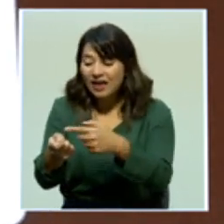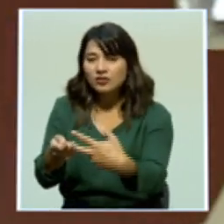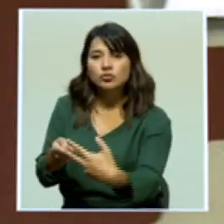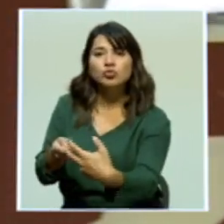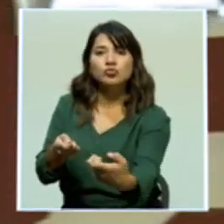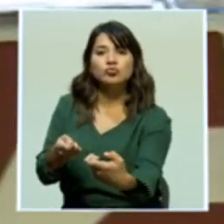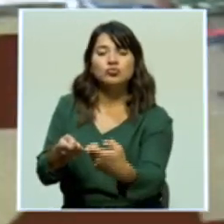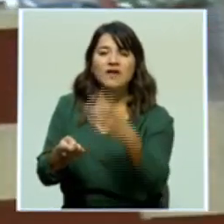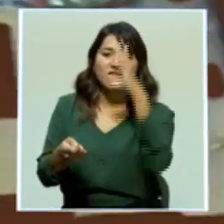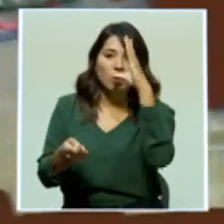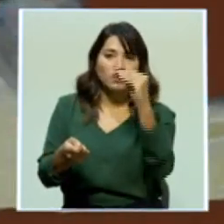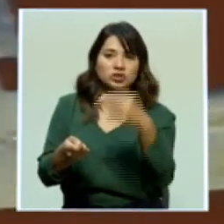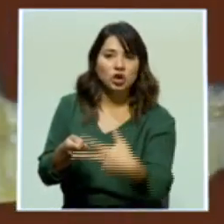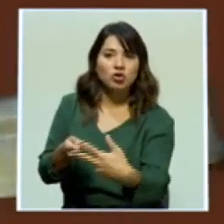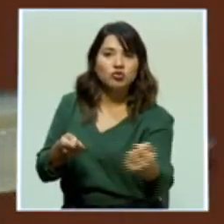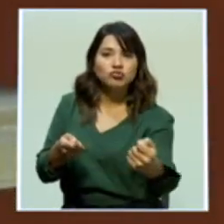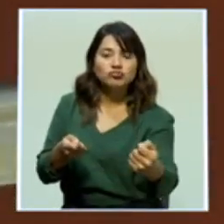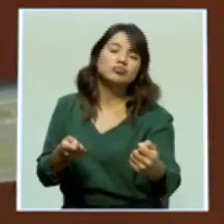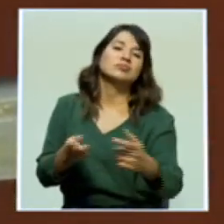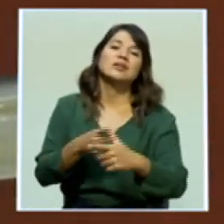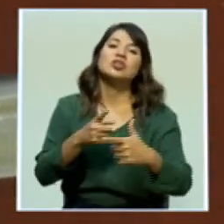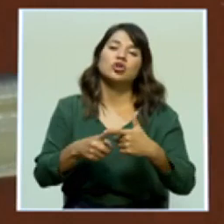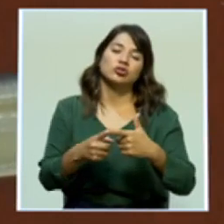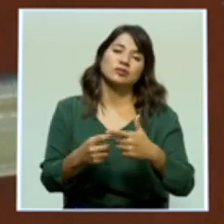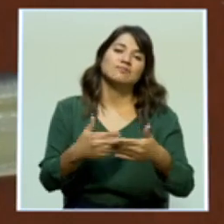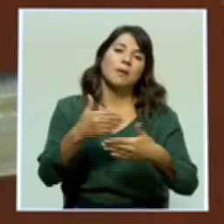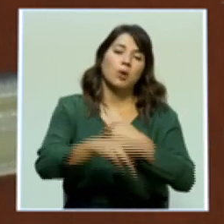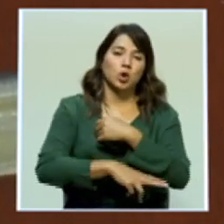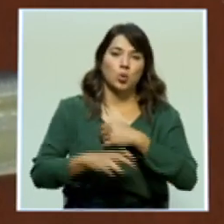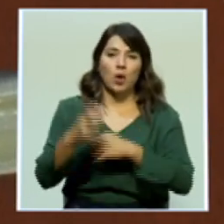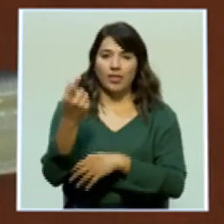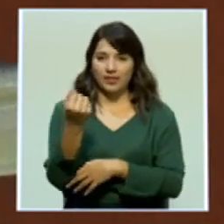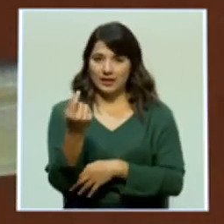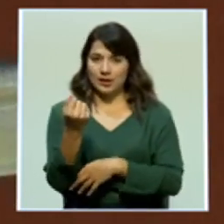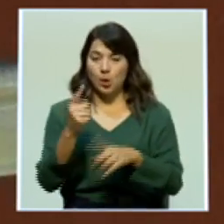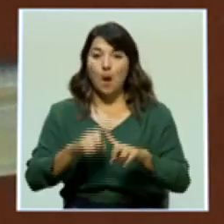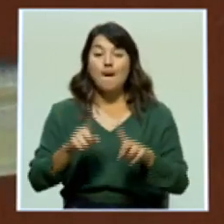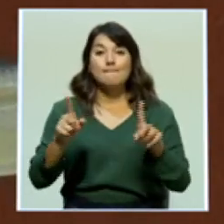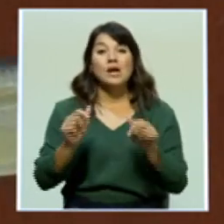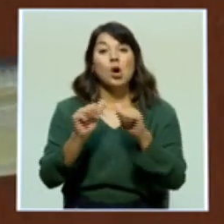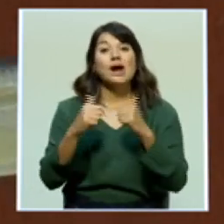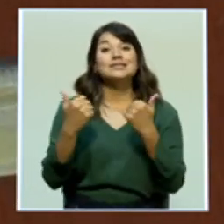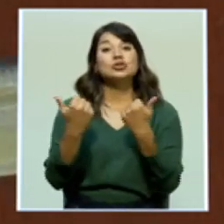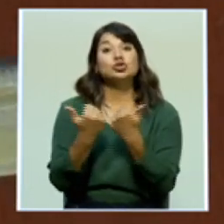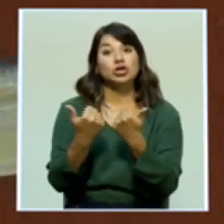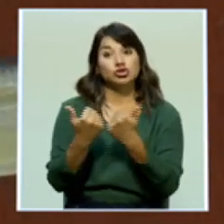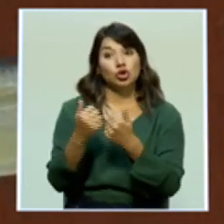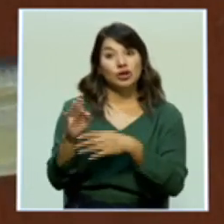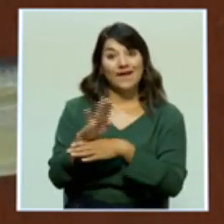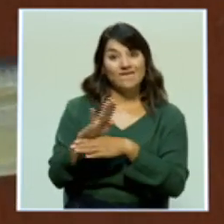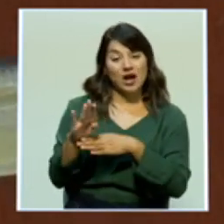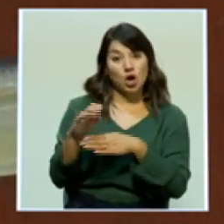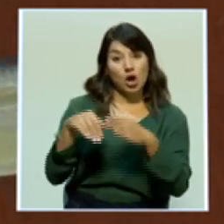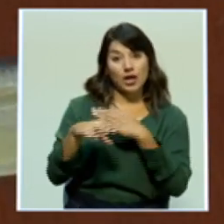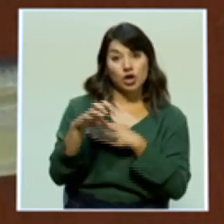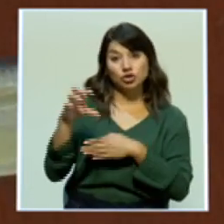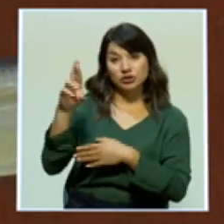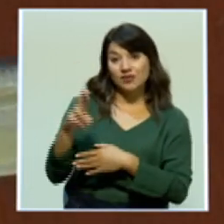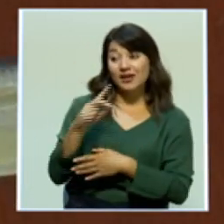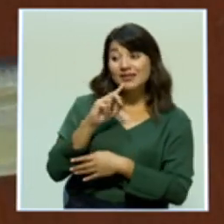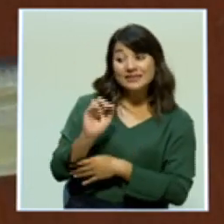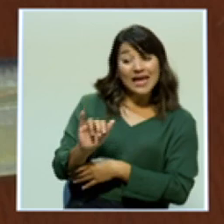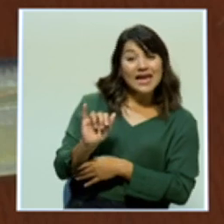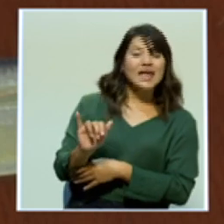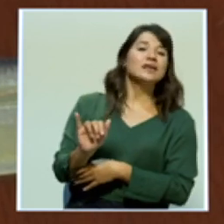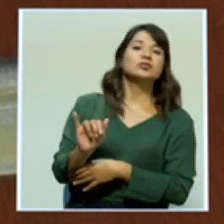usuarias de los cajeros automáticos. Sin embargo, en la Asociación Bancaria Costarricense aseguran que estos métodos